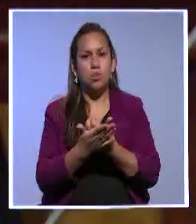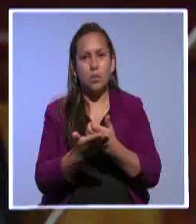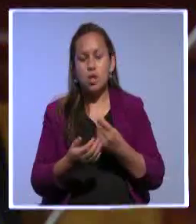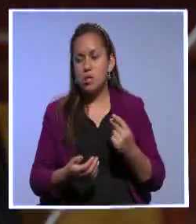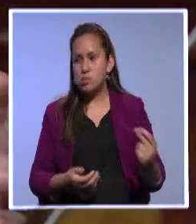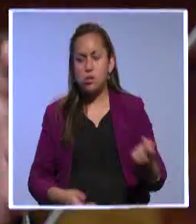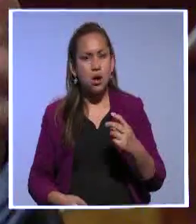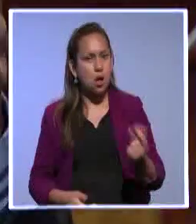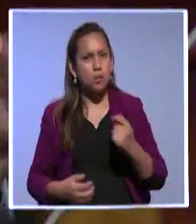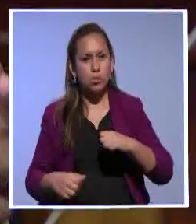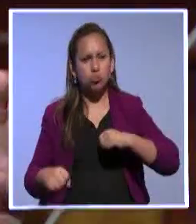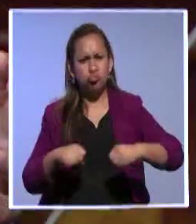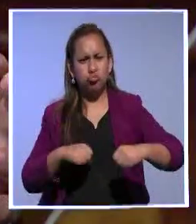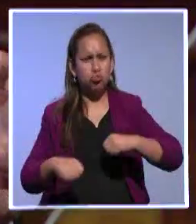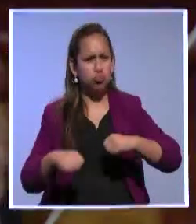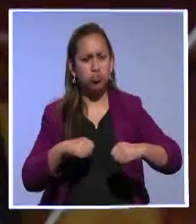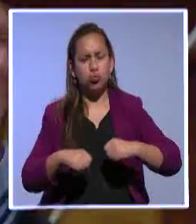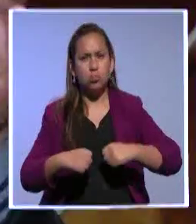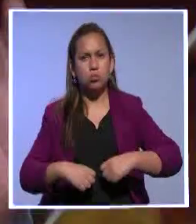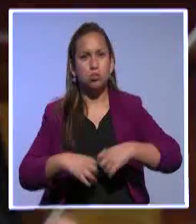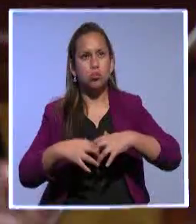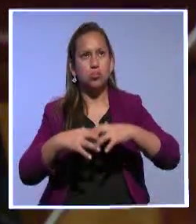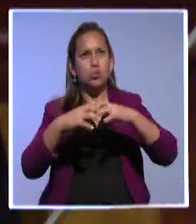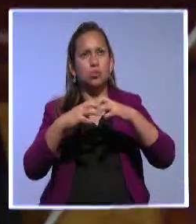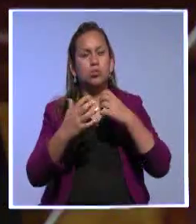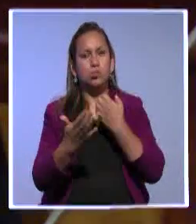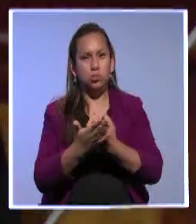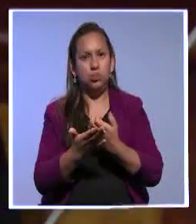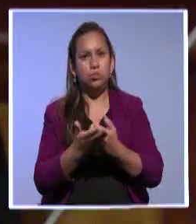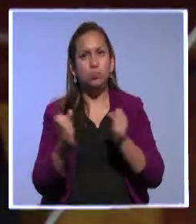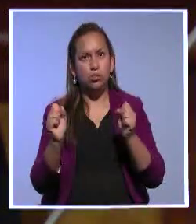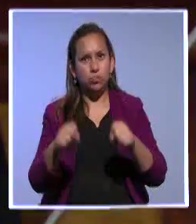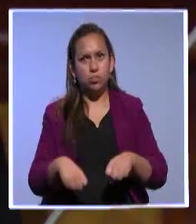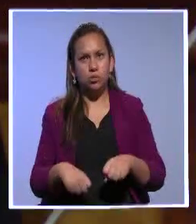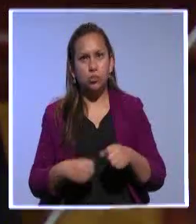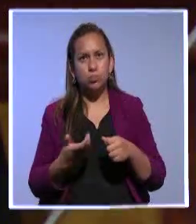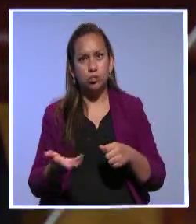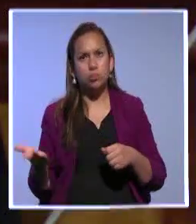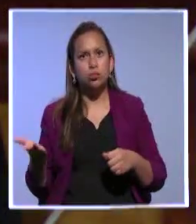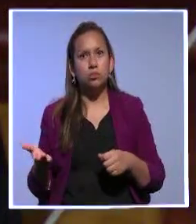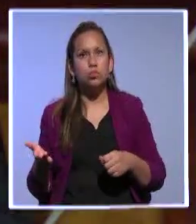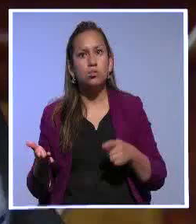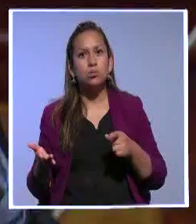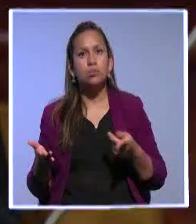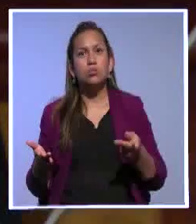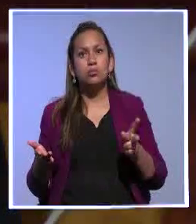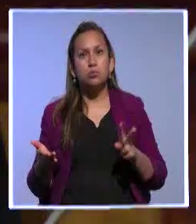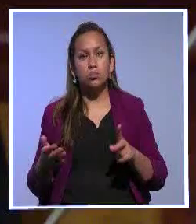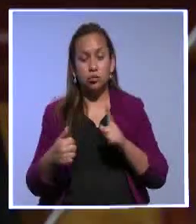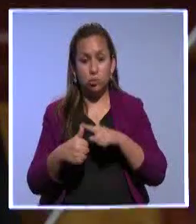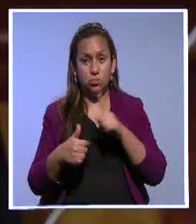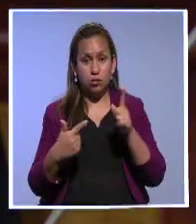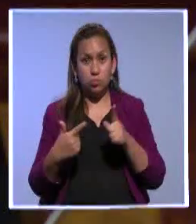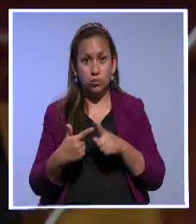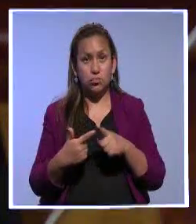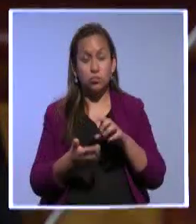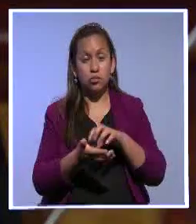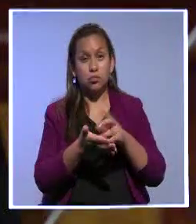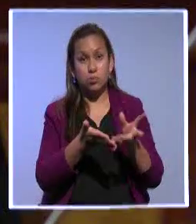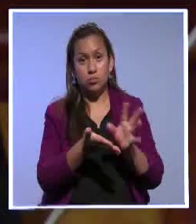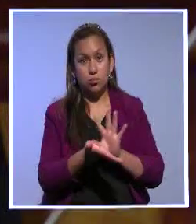urgentes que permitan, en el menor tiempo posible, salir de esta terrible crisis que estamos inmersos todos los ecuatorianos. En el seno de la Asamblea,